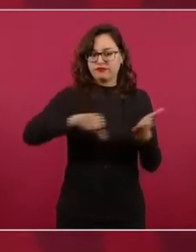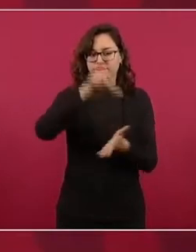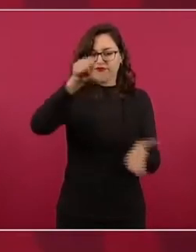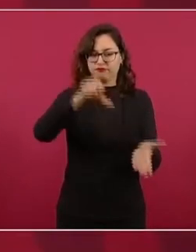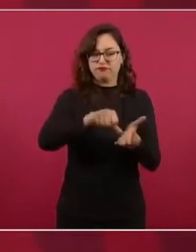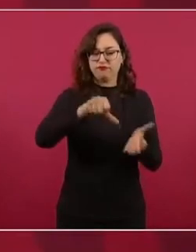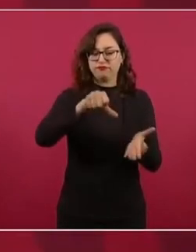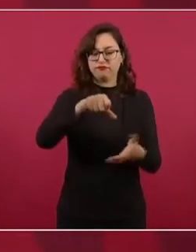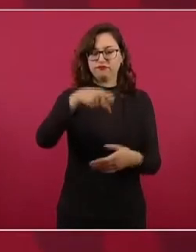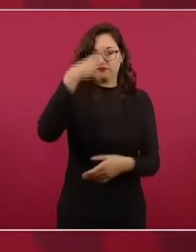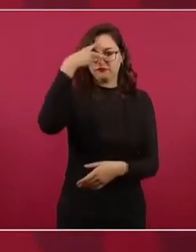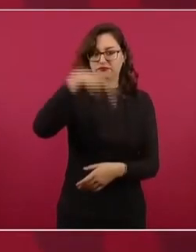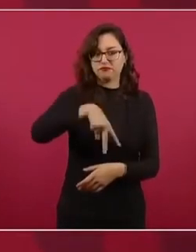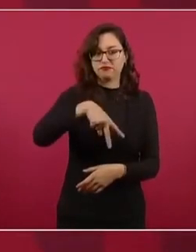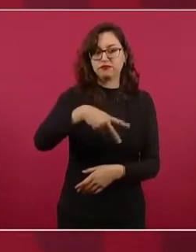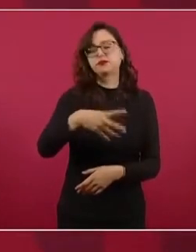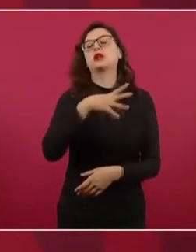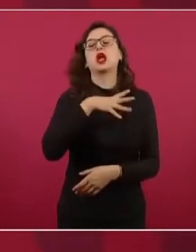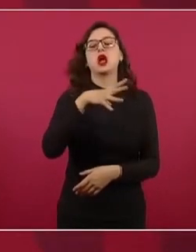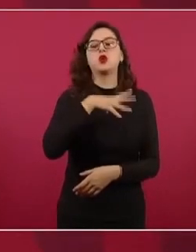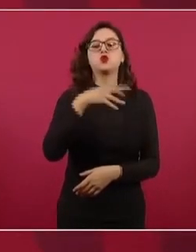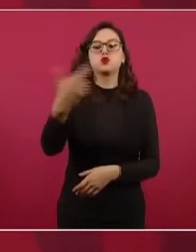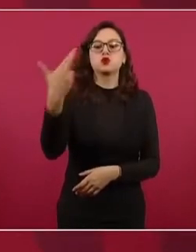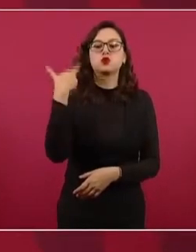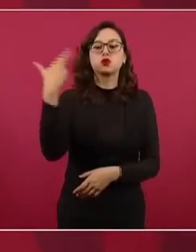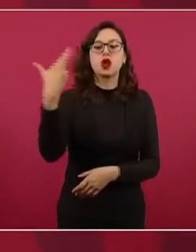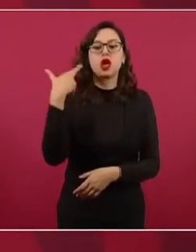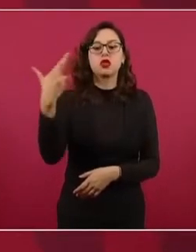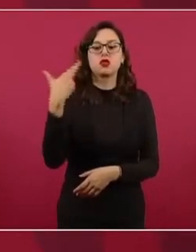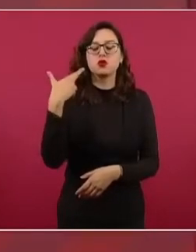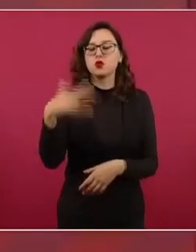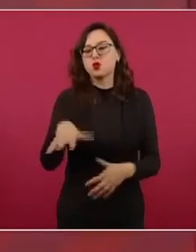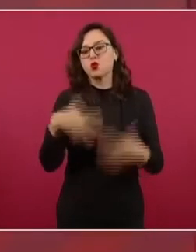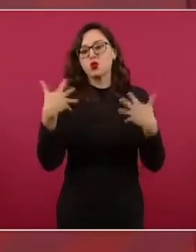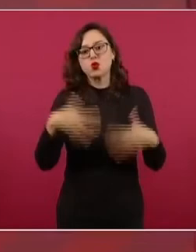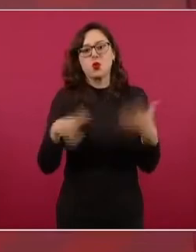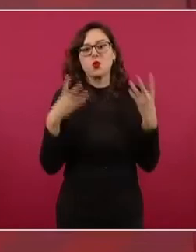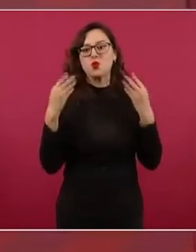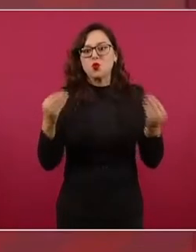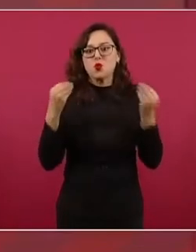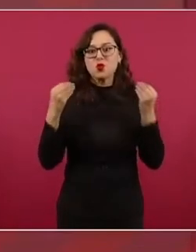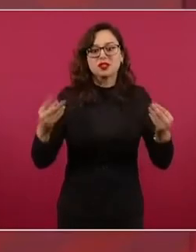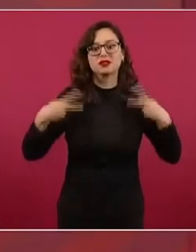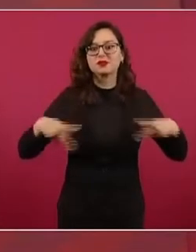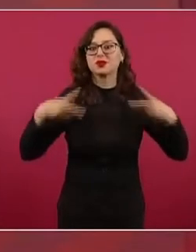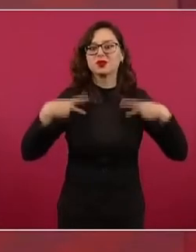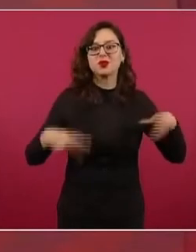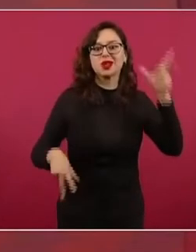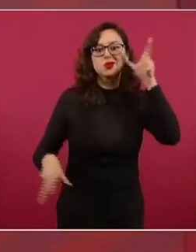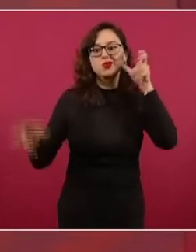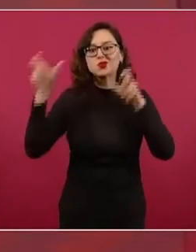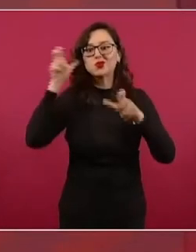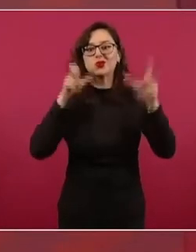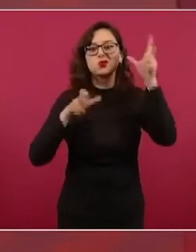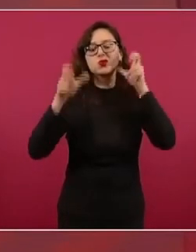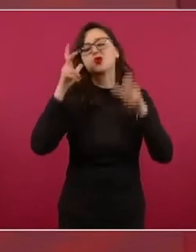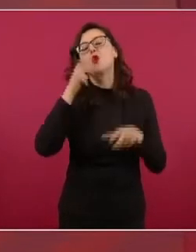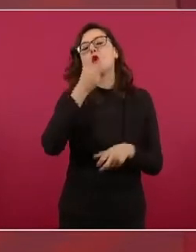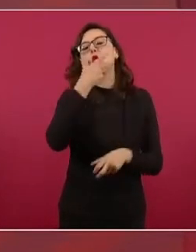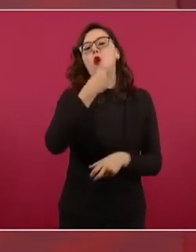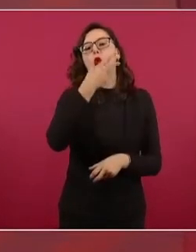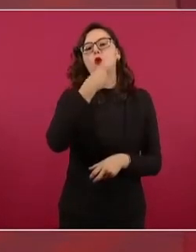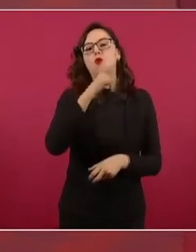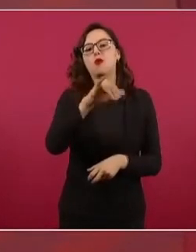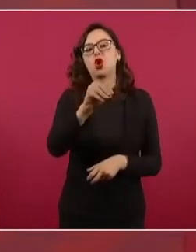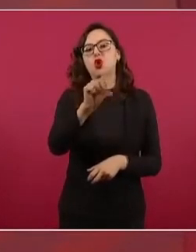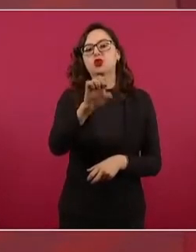escuchado, un fenómeno de la radio. José Gutiérrez Vivó,